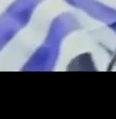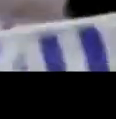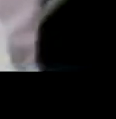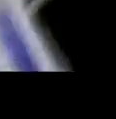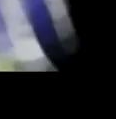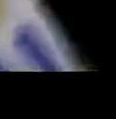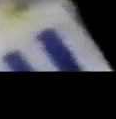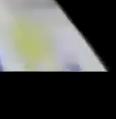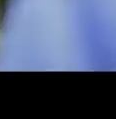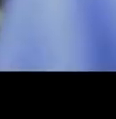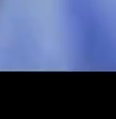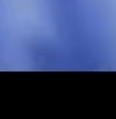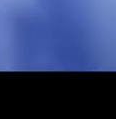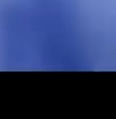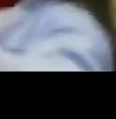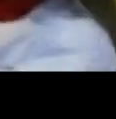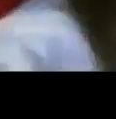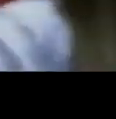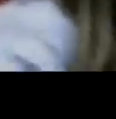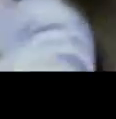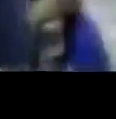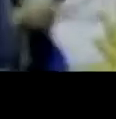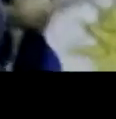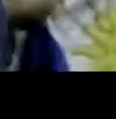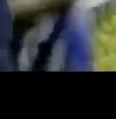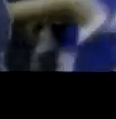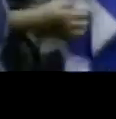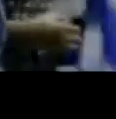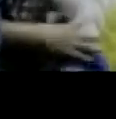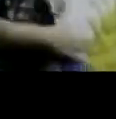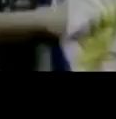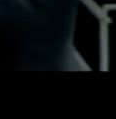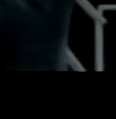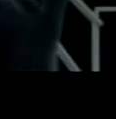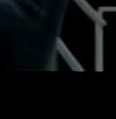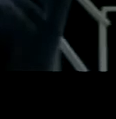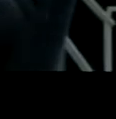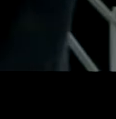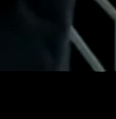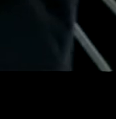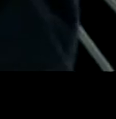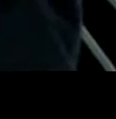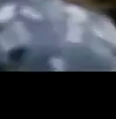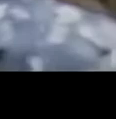regalá la ilusión.